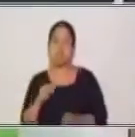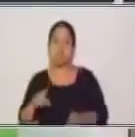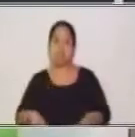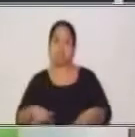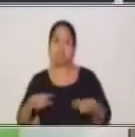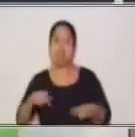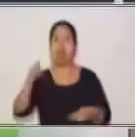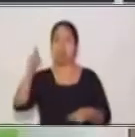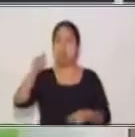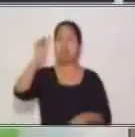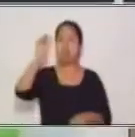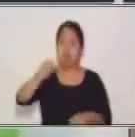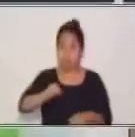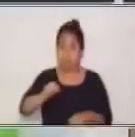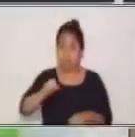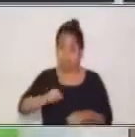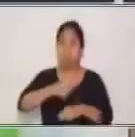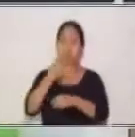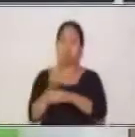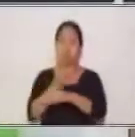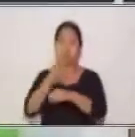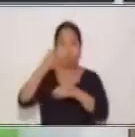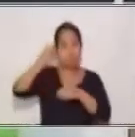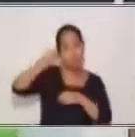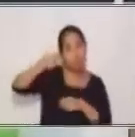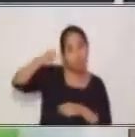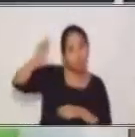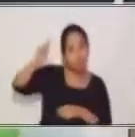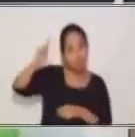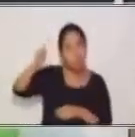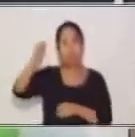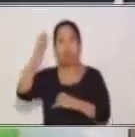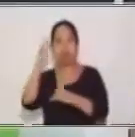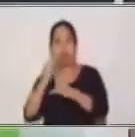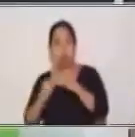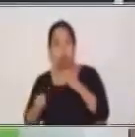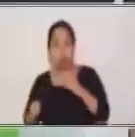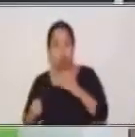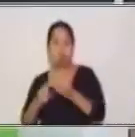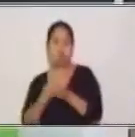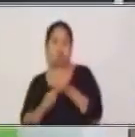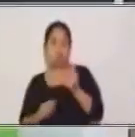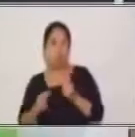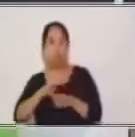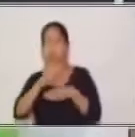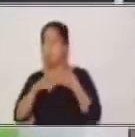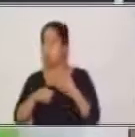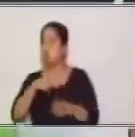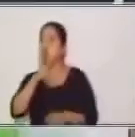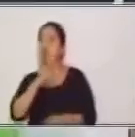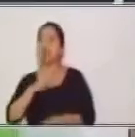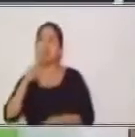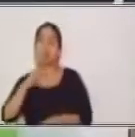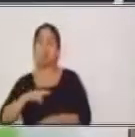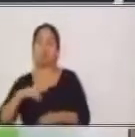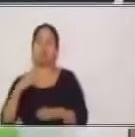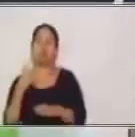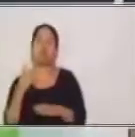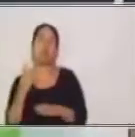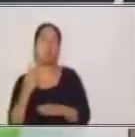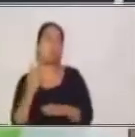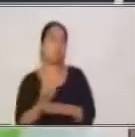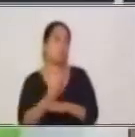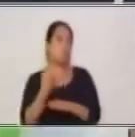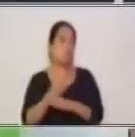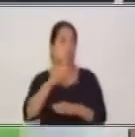van a llevar tilde en la última sílaba. Todos los verbos que utilicemos en la persona del vos,